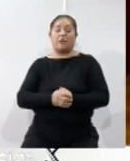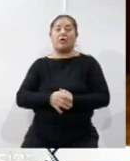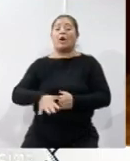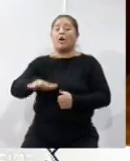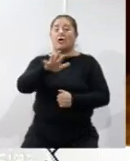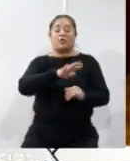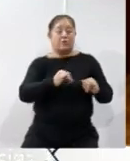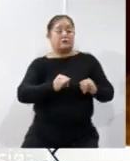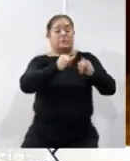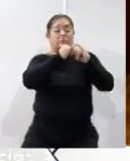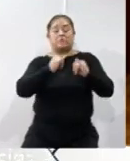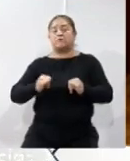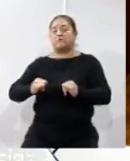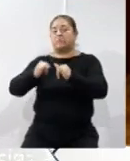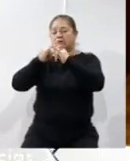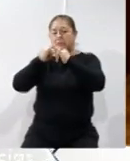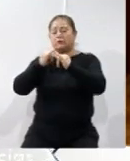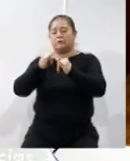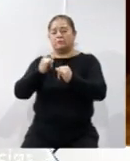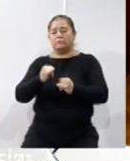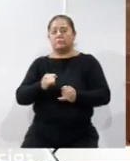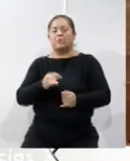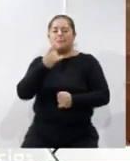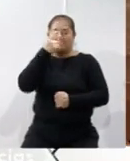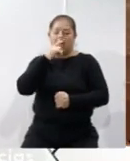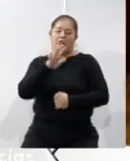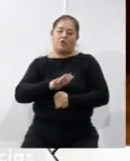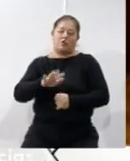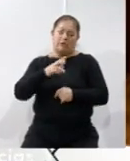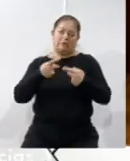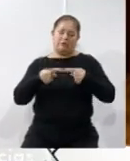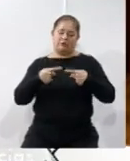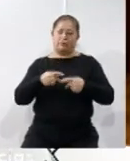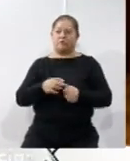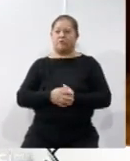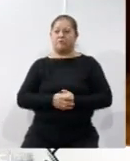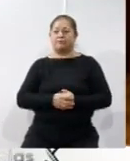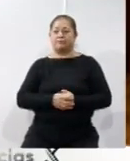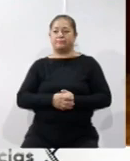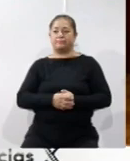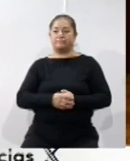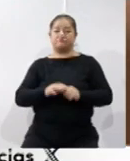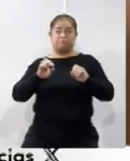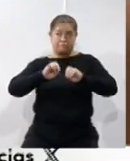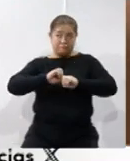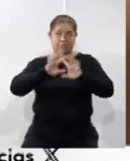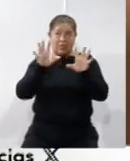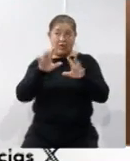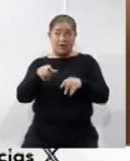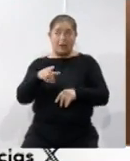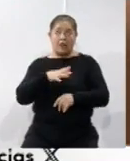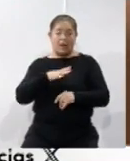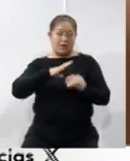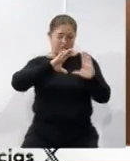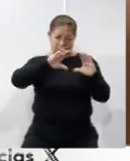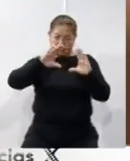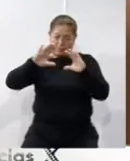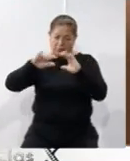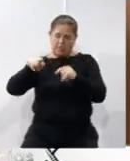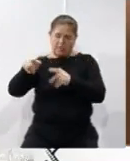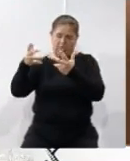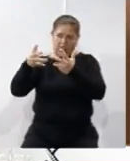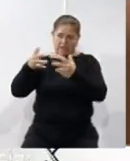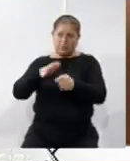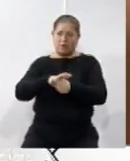instituciones que son sensibles para la población. Claro, porque aparte, bueno, pues obviamente les enseñan todo lo que tienen que